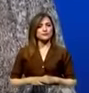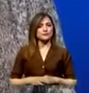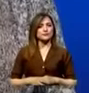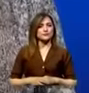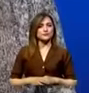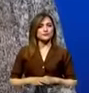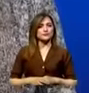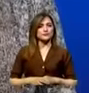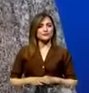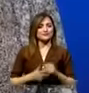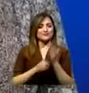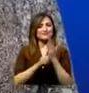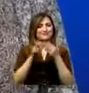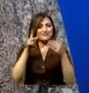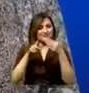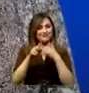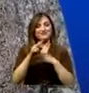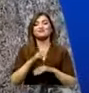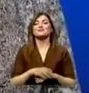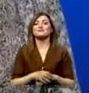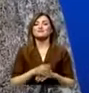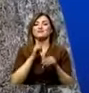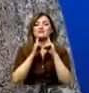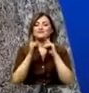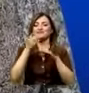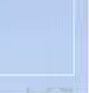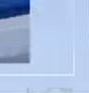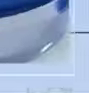a hacer una pausa en este diálogo y enseguida regresamos con más.